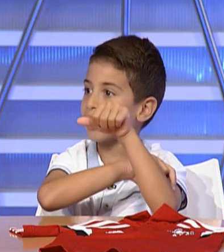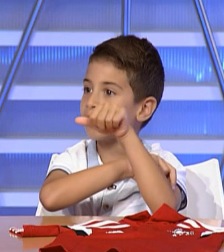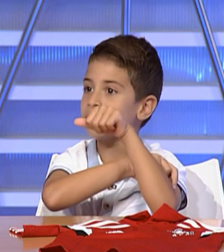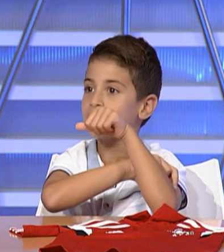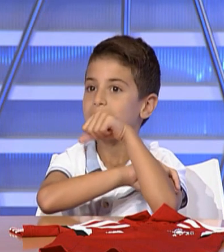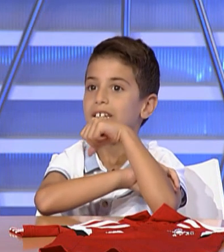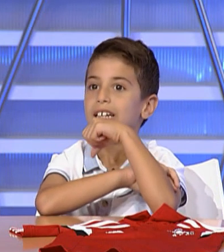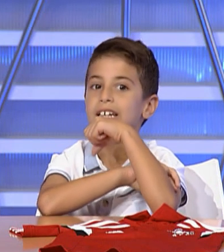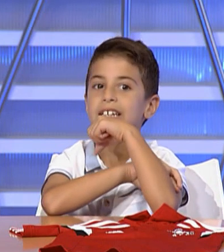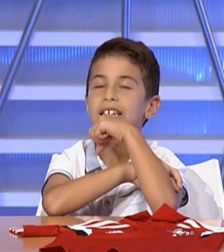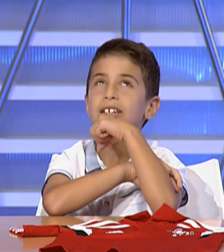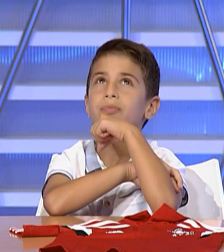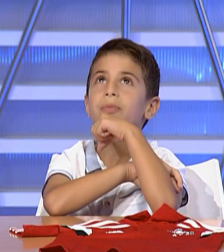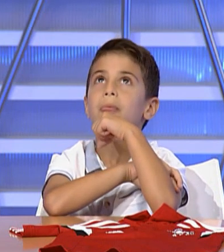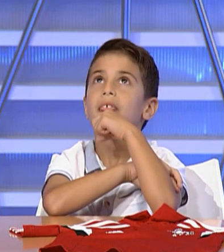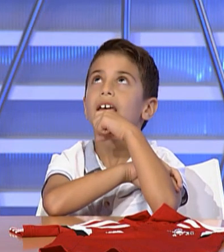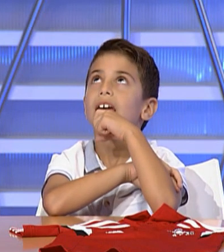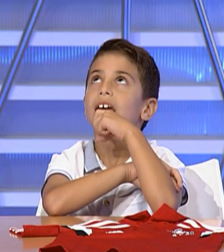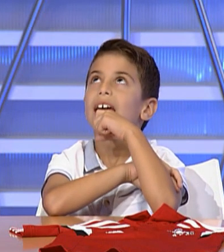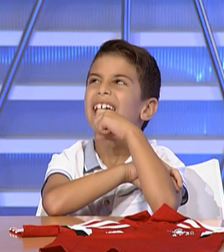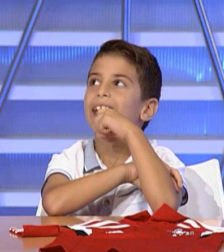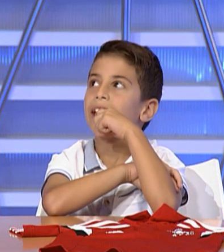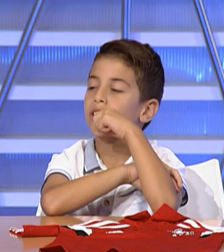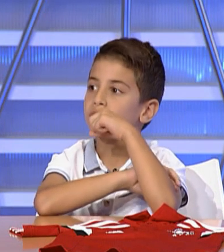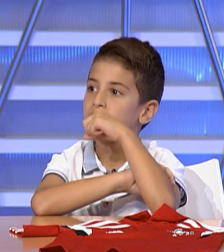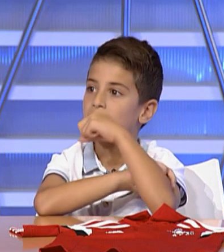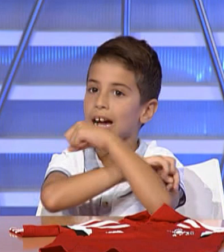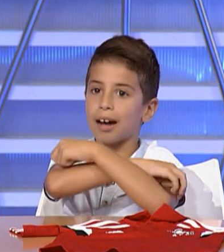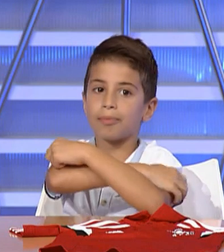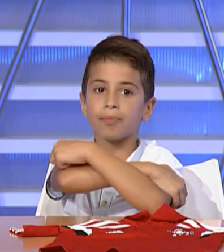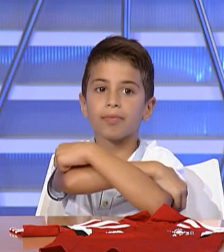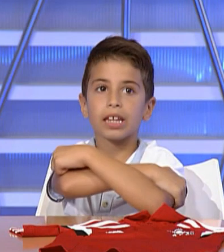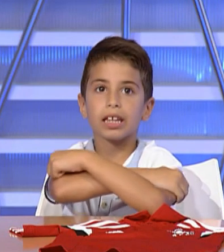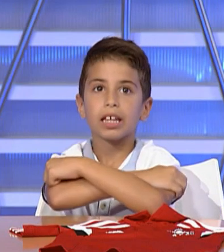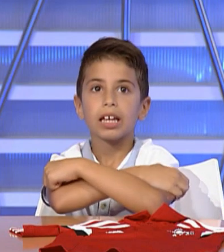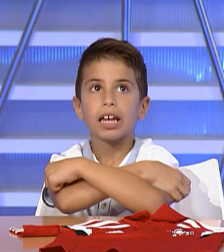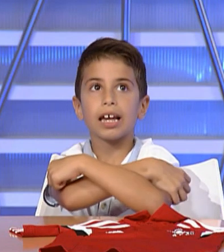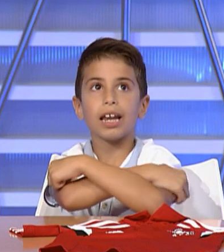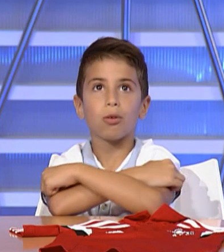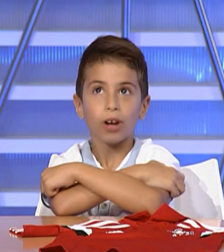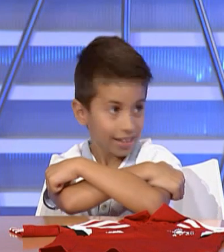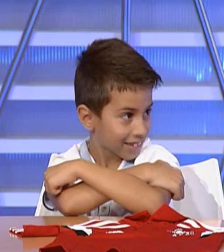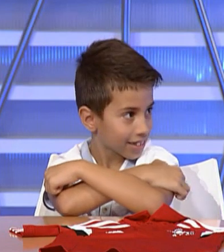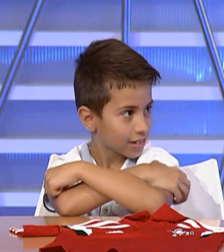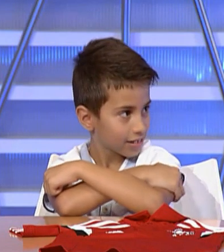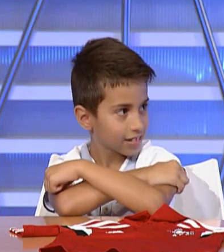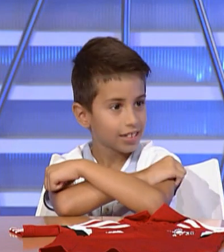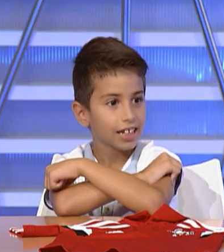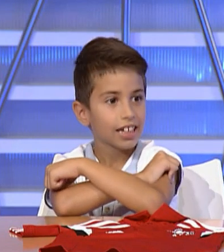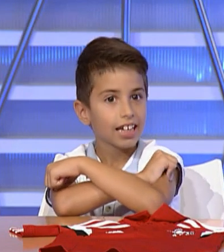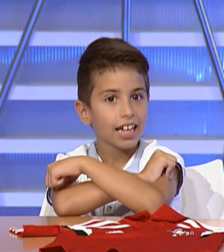7-0 y contra el Lagunense.